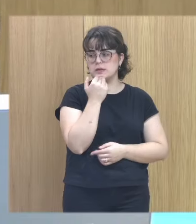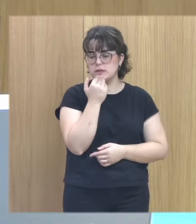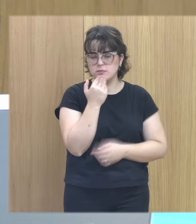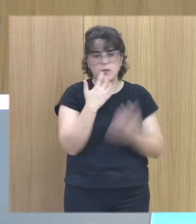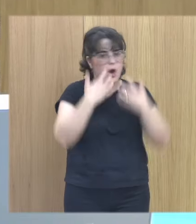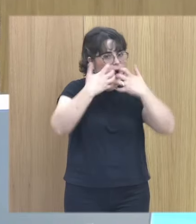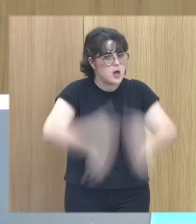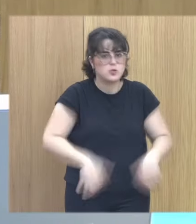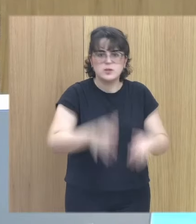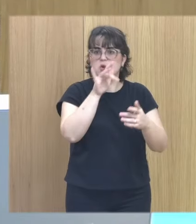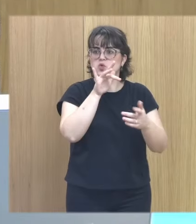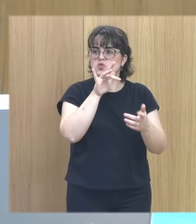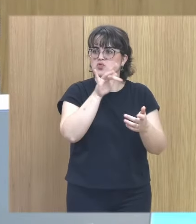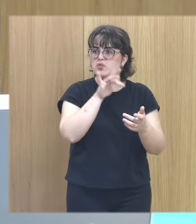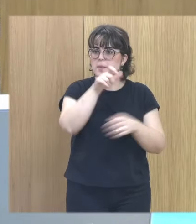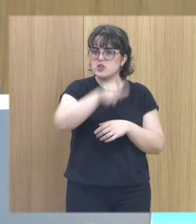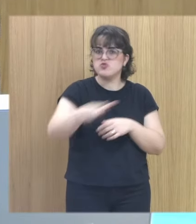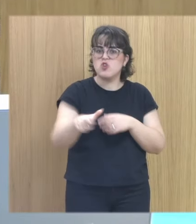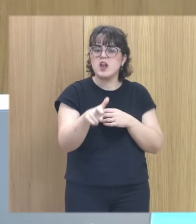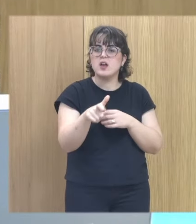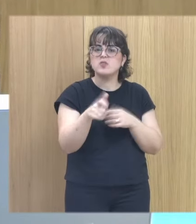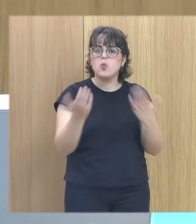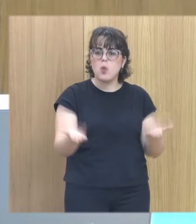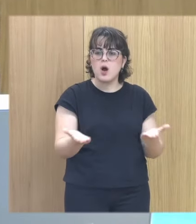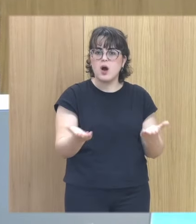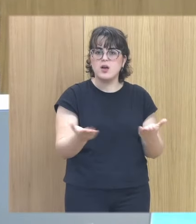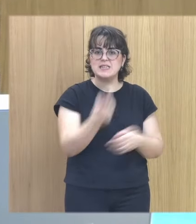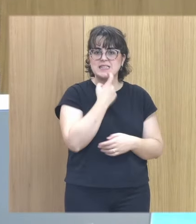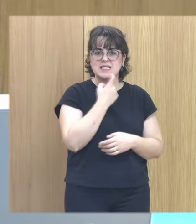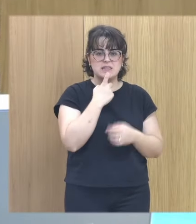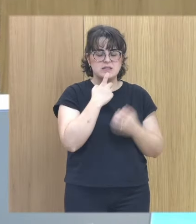sistemáticas que me encuentro en las personas es las dificultades con el dentista